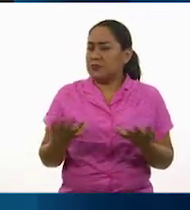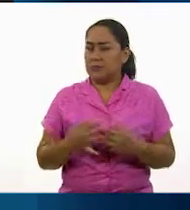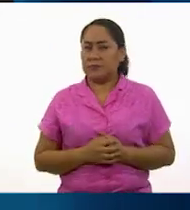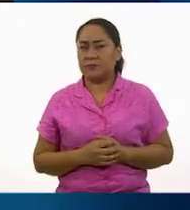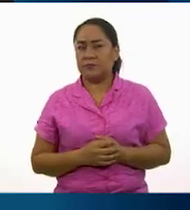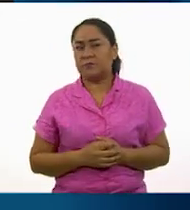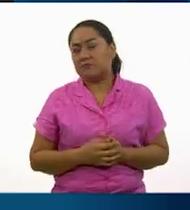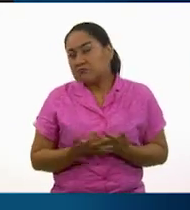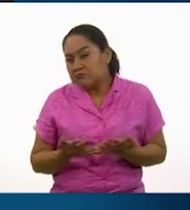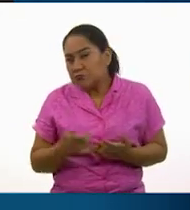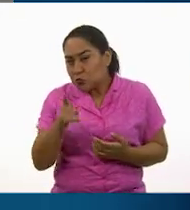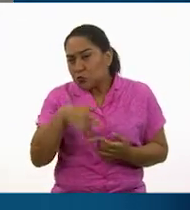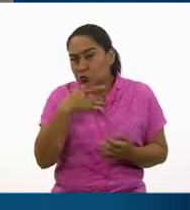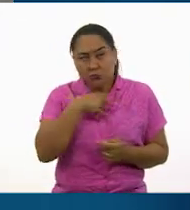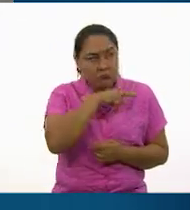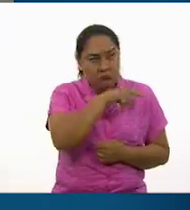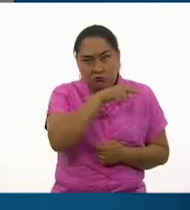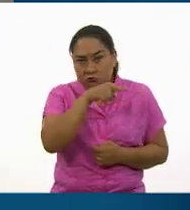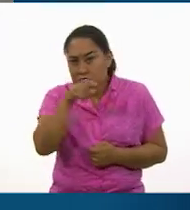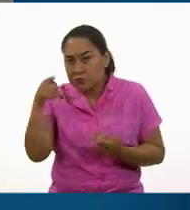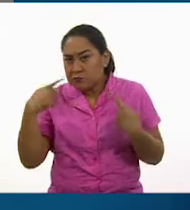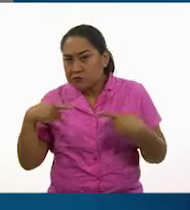¿A quién le ofrecerías tu amistad?